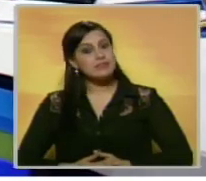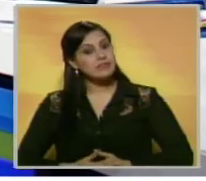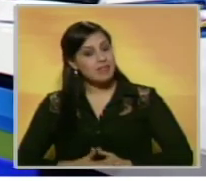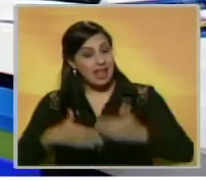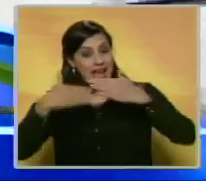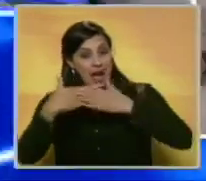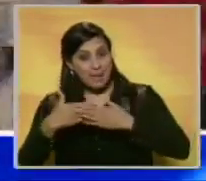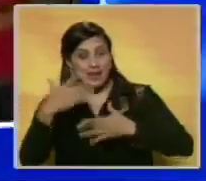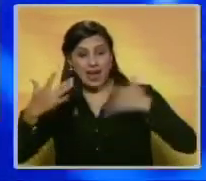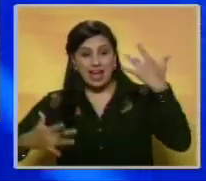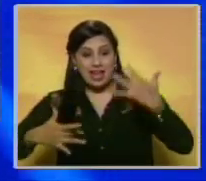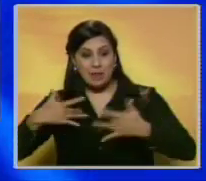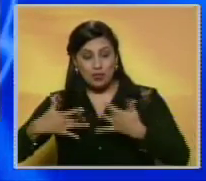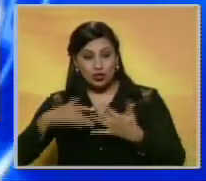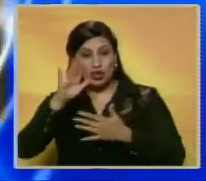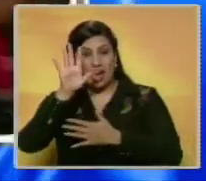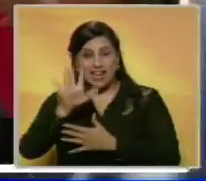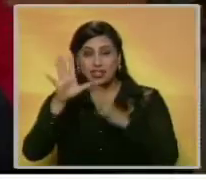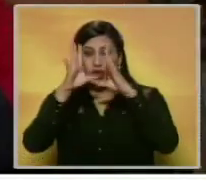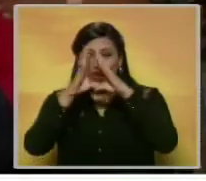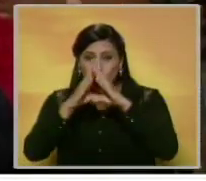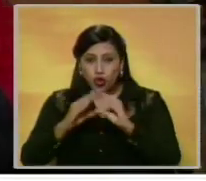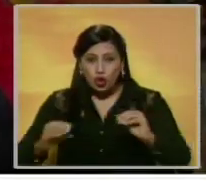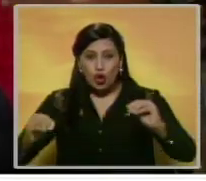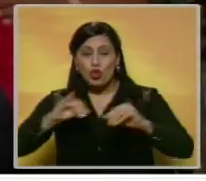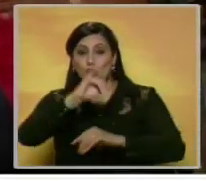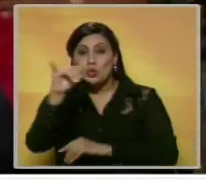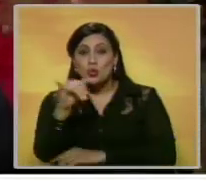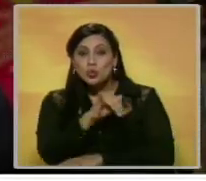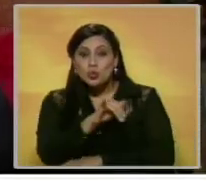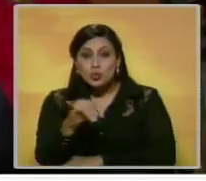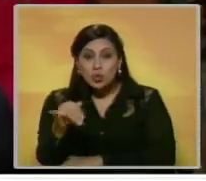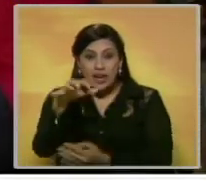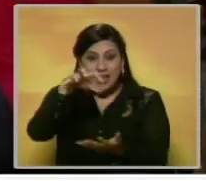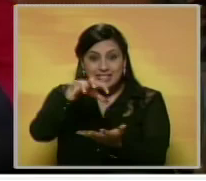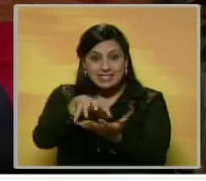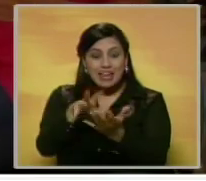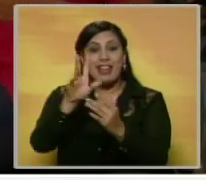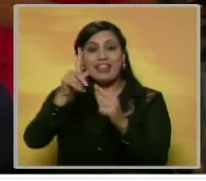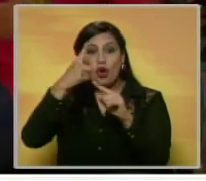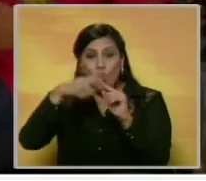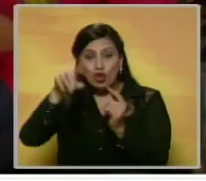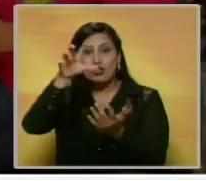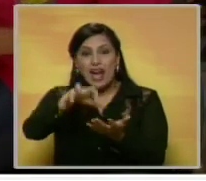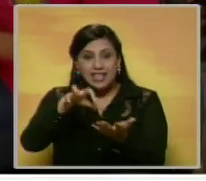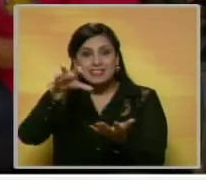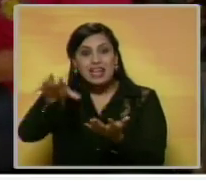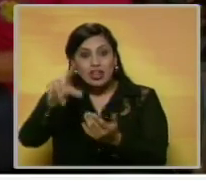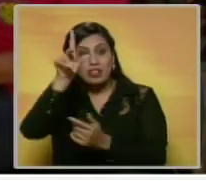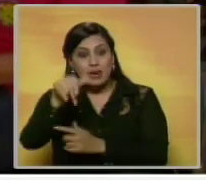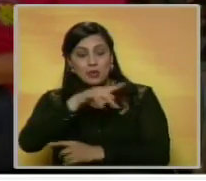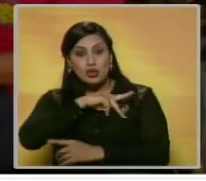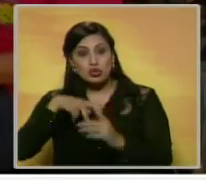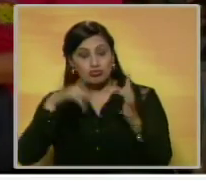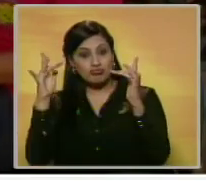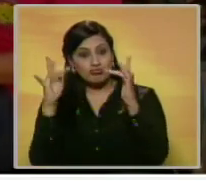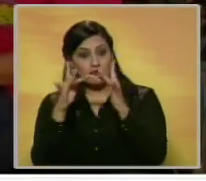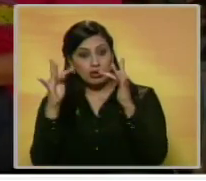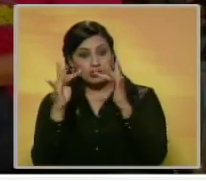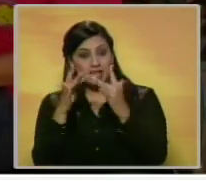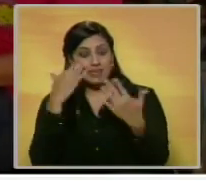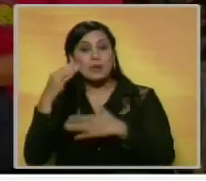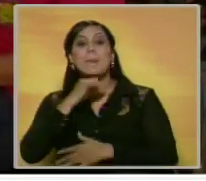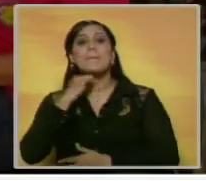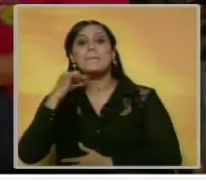Amigos, la devoción mariana se siente en todo el territorio zuliano y también fuera de esta entidad. Junto a nosotros se encuentra el